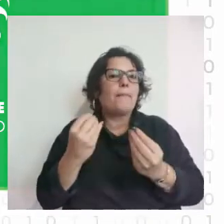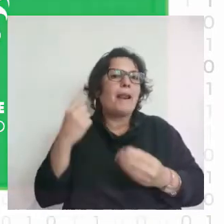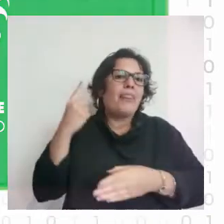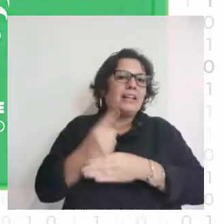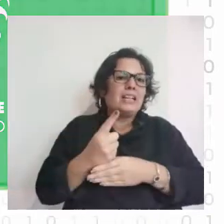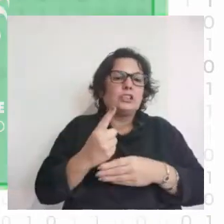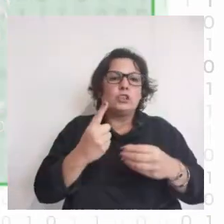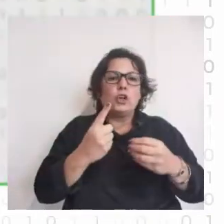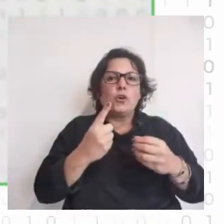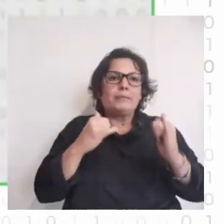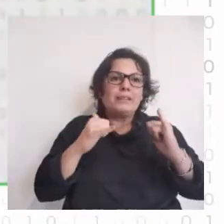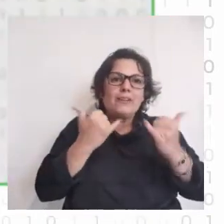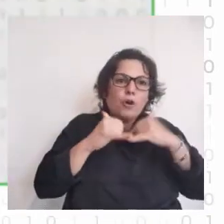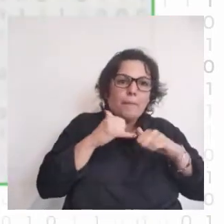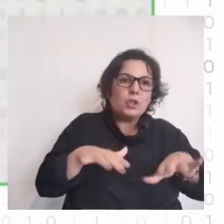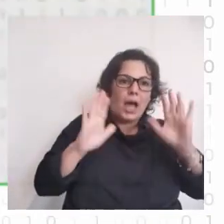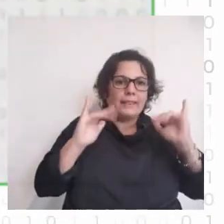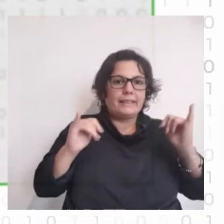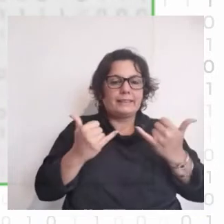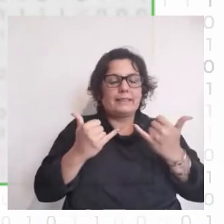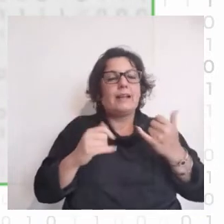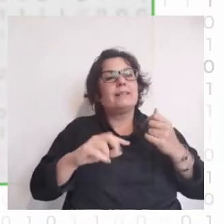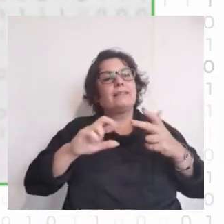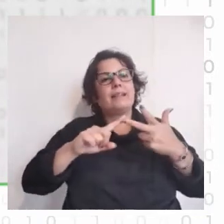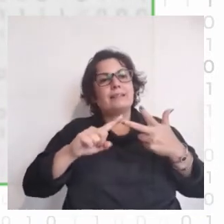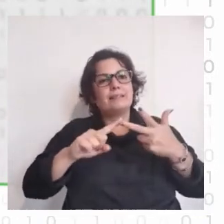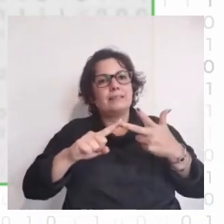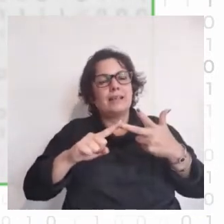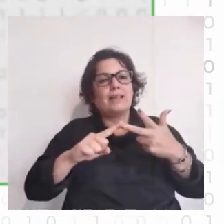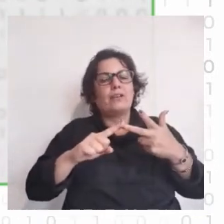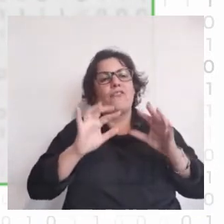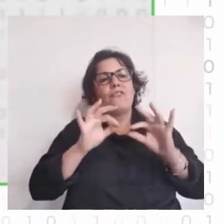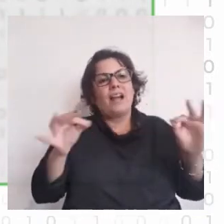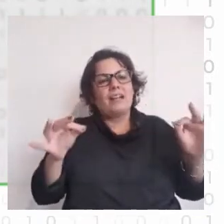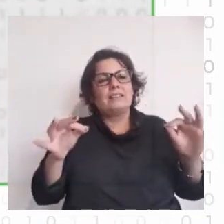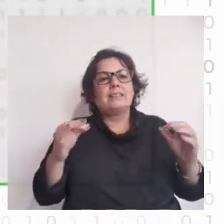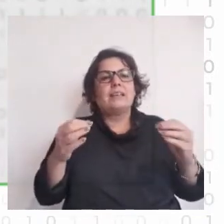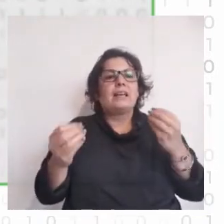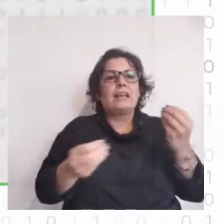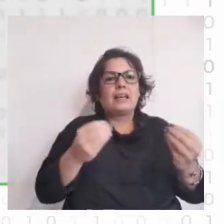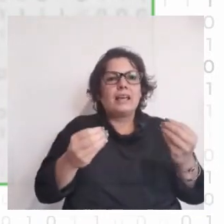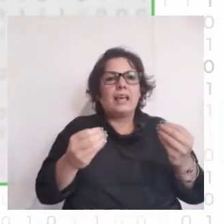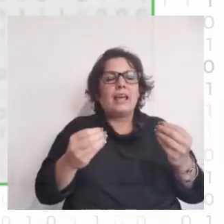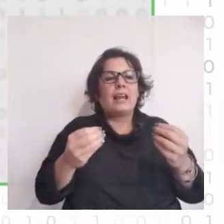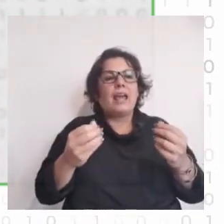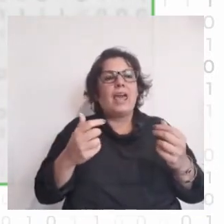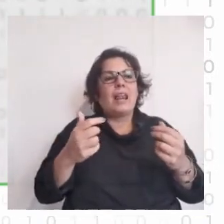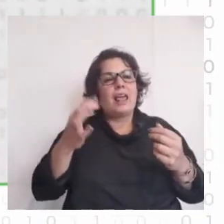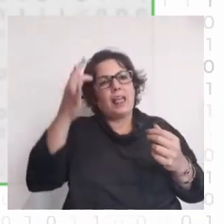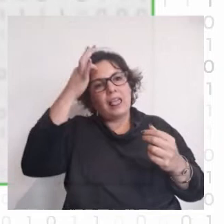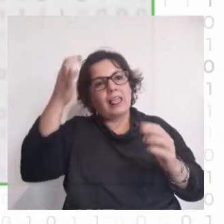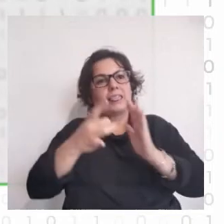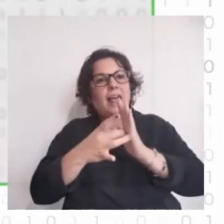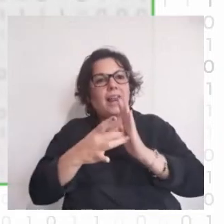decisiones informadas. Y bueno, después lo tercero esta frase tan soñada que bueno, el talento gana partidos pero el trabajo en equipo gana